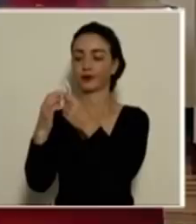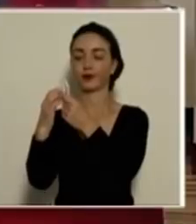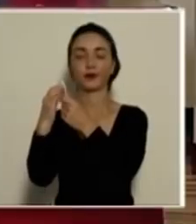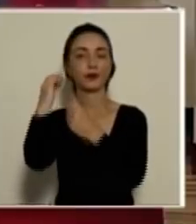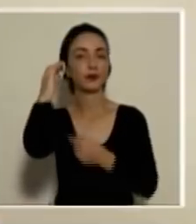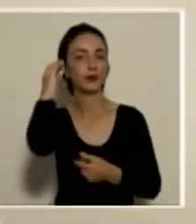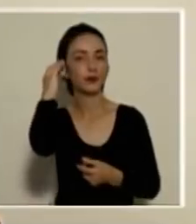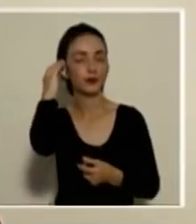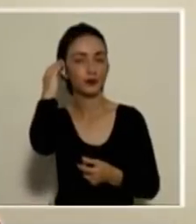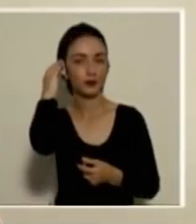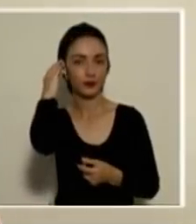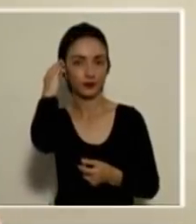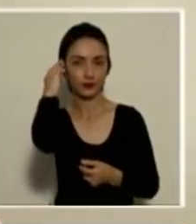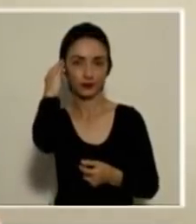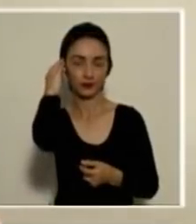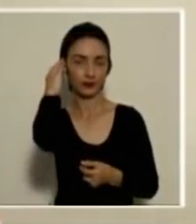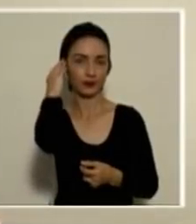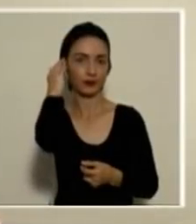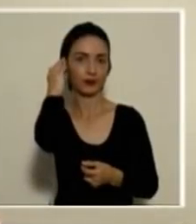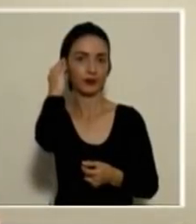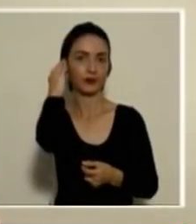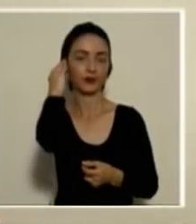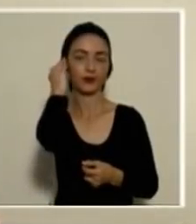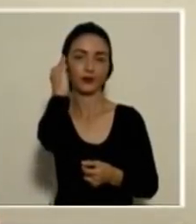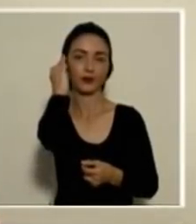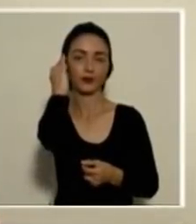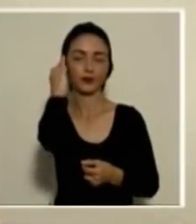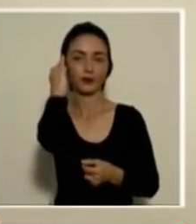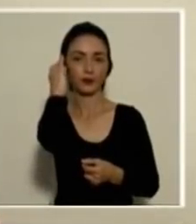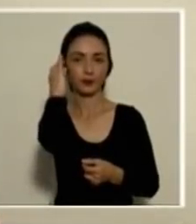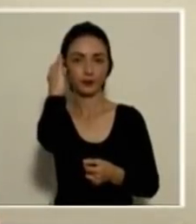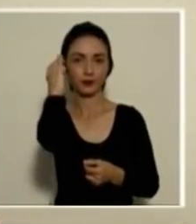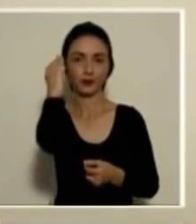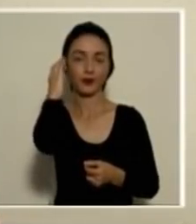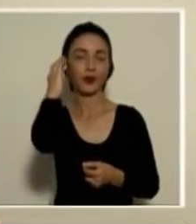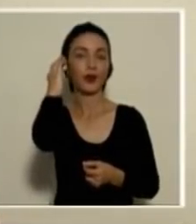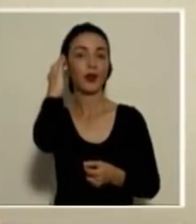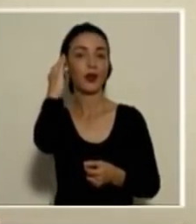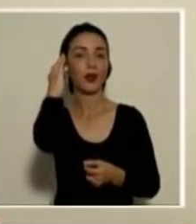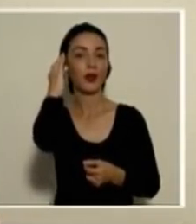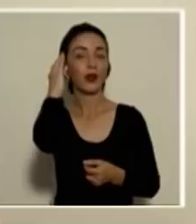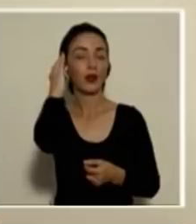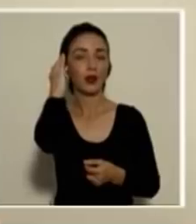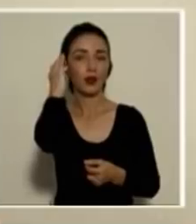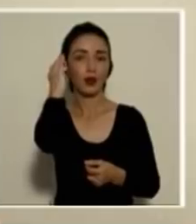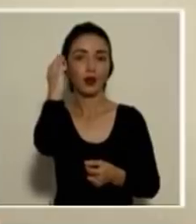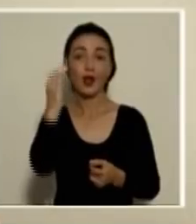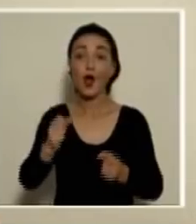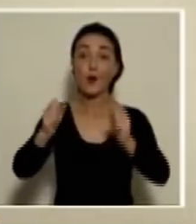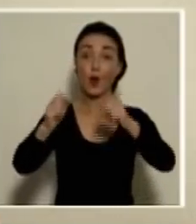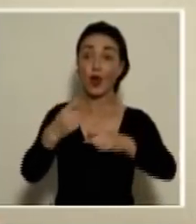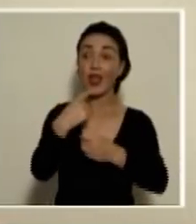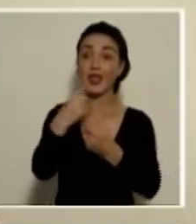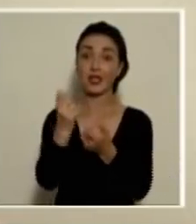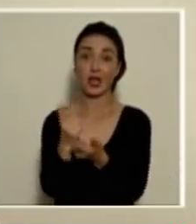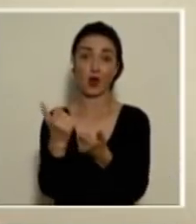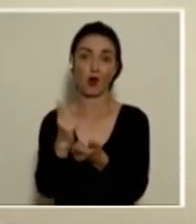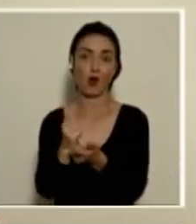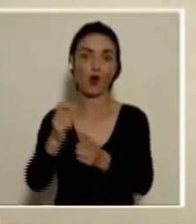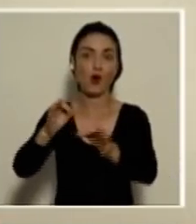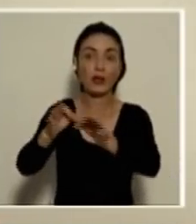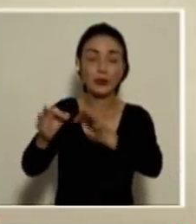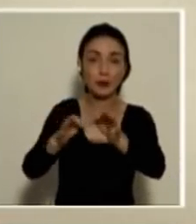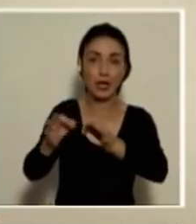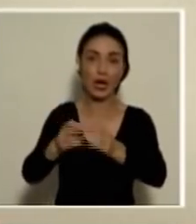especificar a qué se refiere con limitar la venta de alcohol? ¿Es un pedido establecer algún tipo de ley seca o cuáles medidas